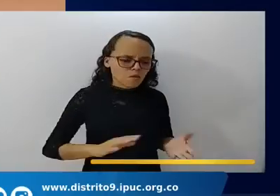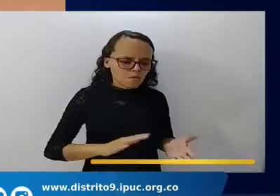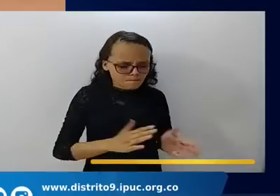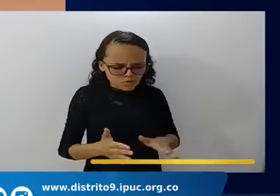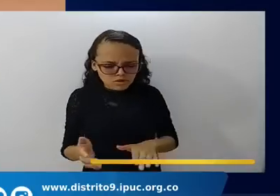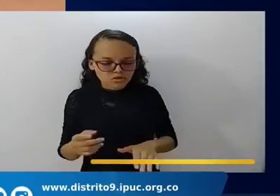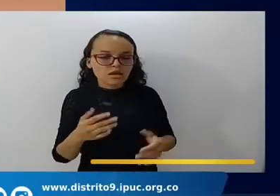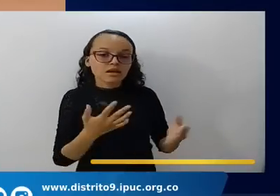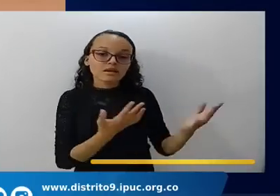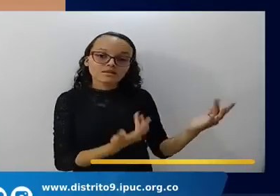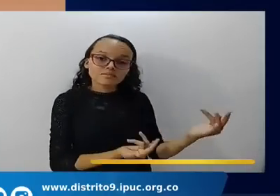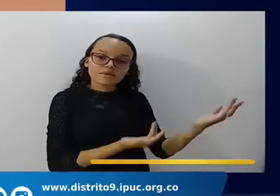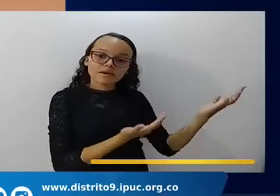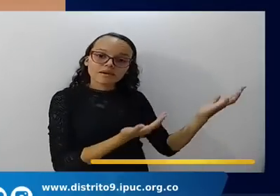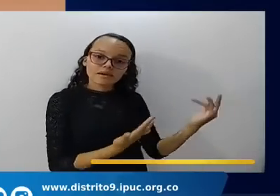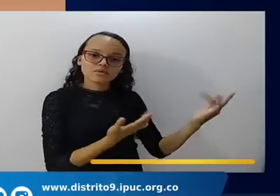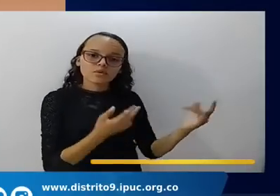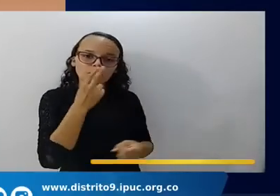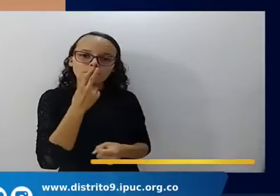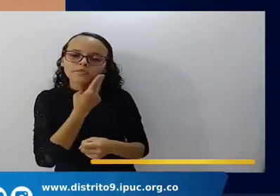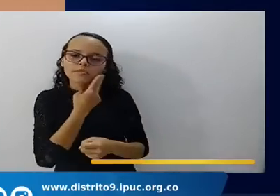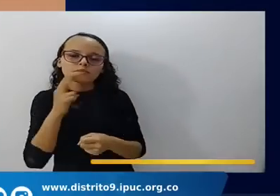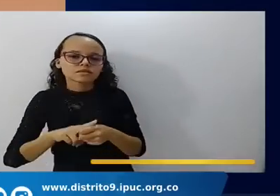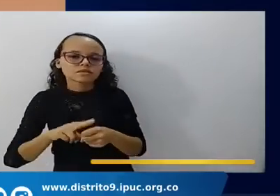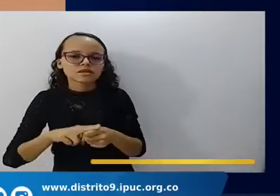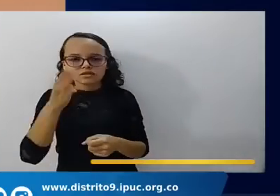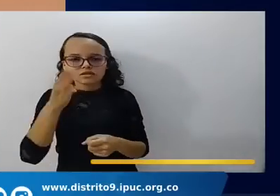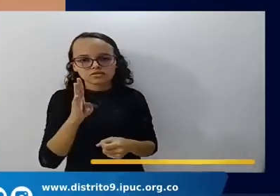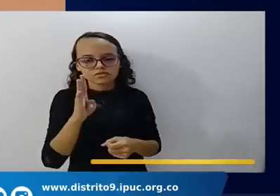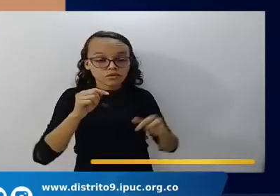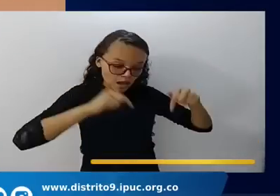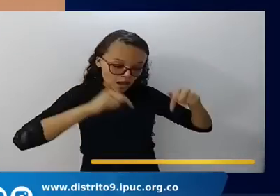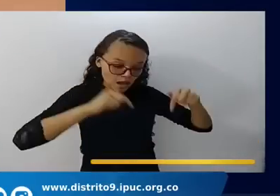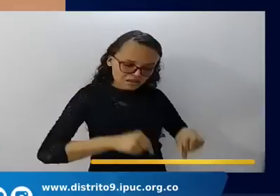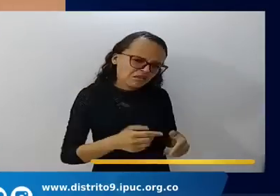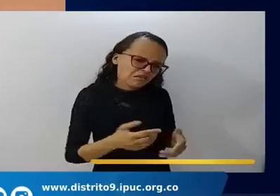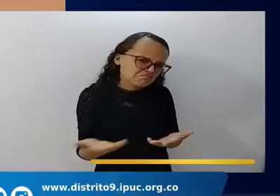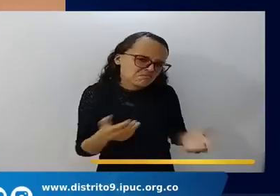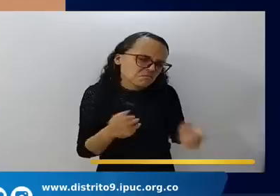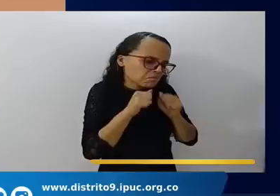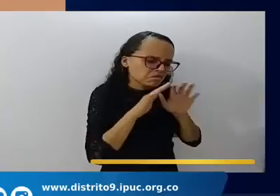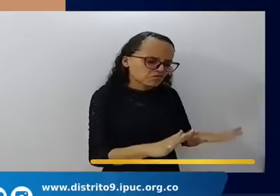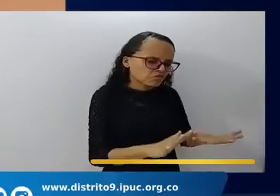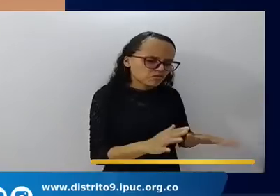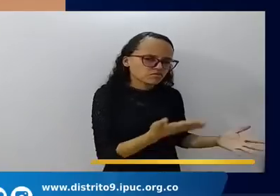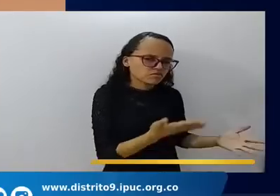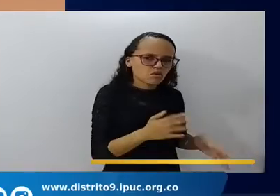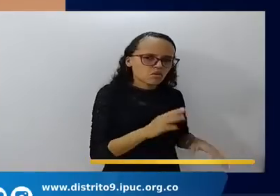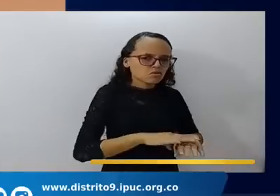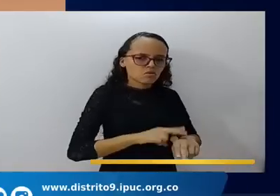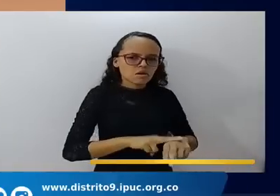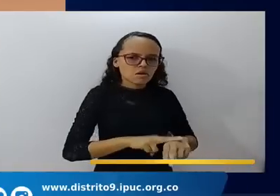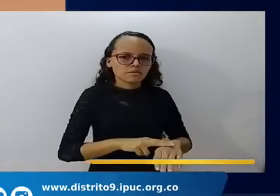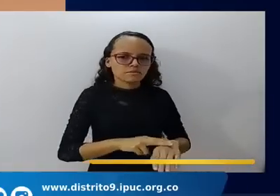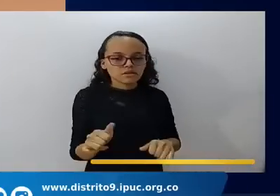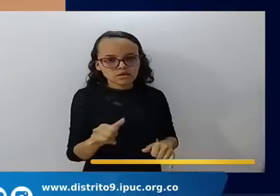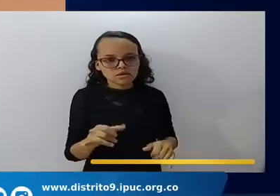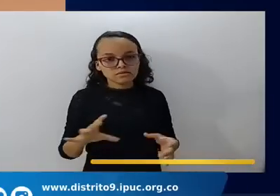aquí lo prometido. Aquí recibieron lo terrenal. ¿Estamos de acuerdo? ¿Estamos de acuerdo?